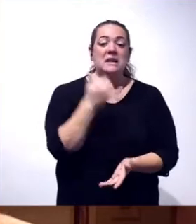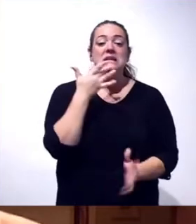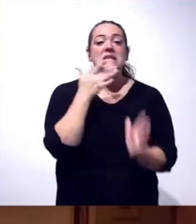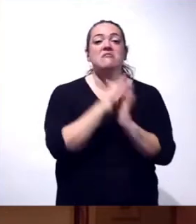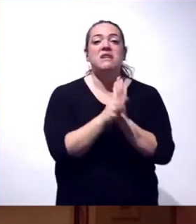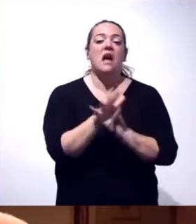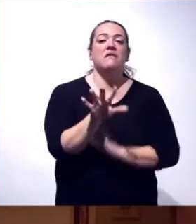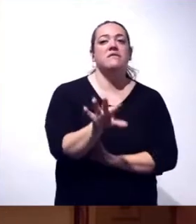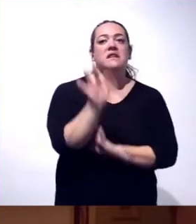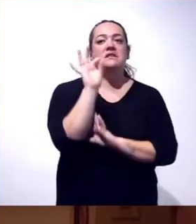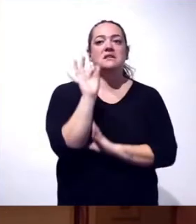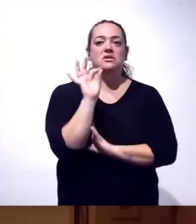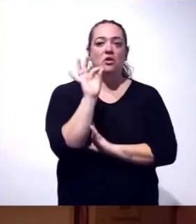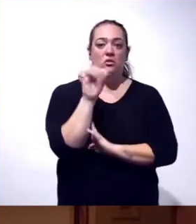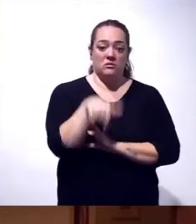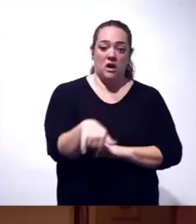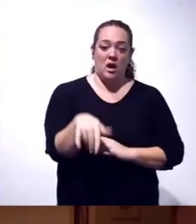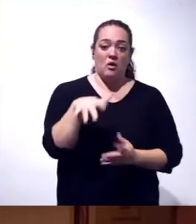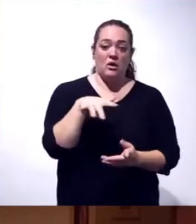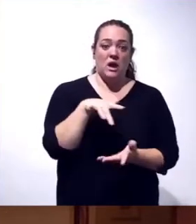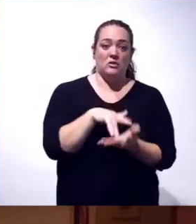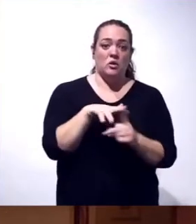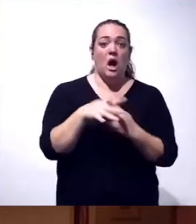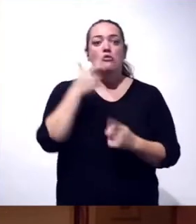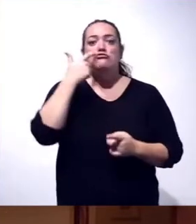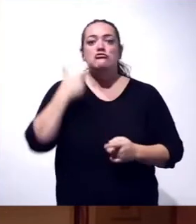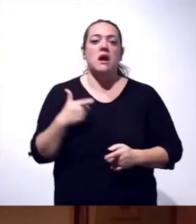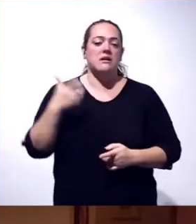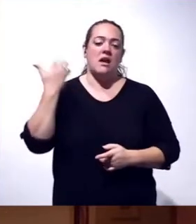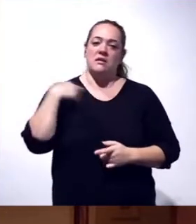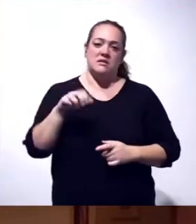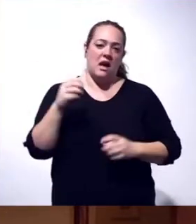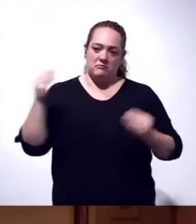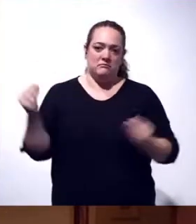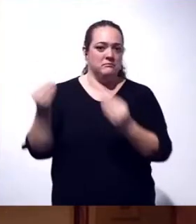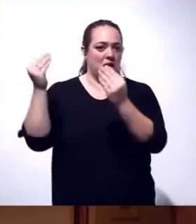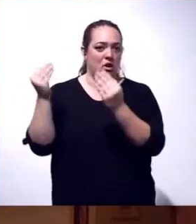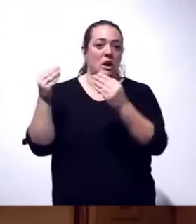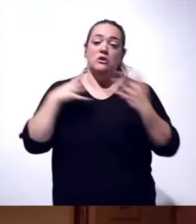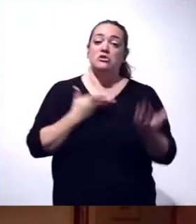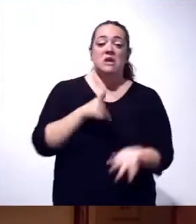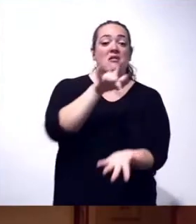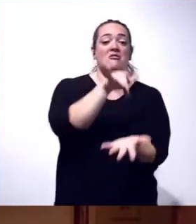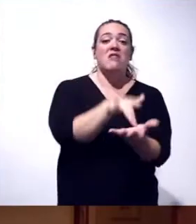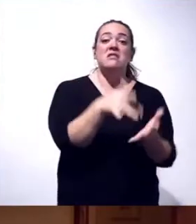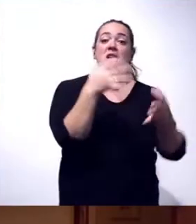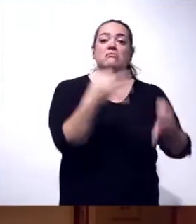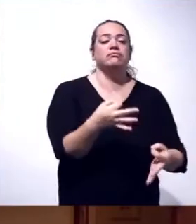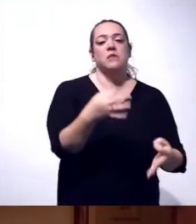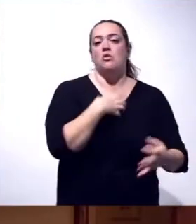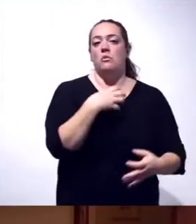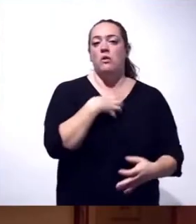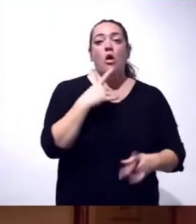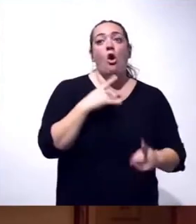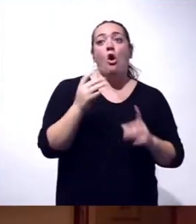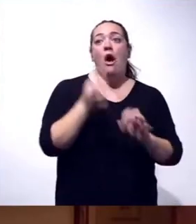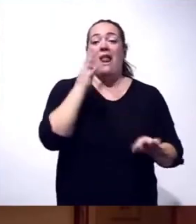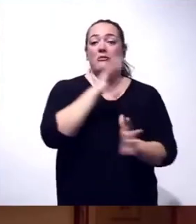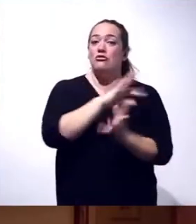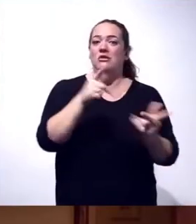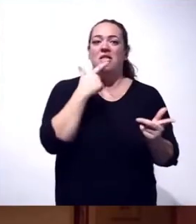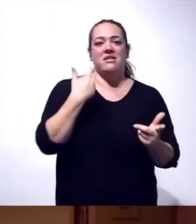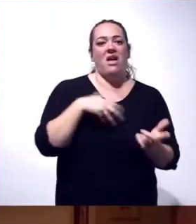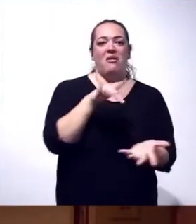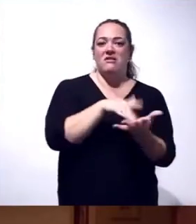que lo que estamos viviendo en estos momentos en Ucrania se ha superado. Por tanto, es imposible poner una fecha, pero sería una magnífica noticia poder ponerla.